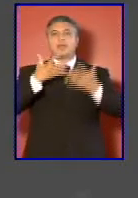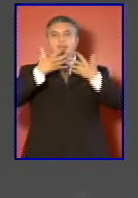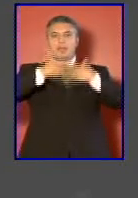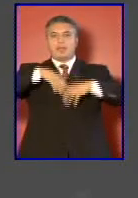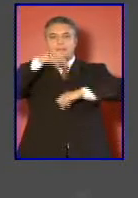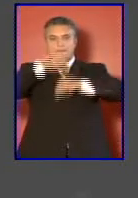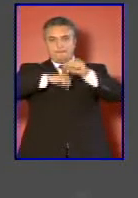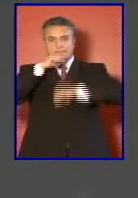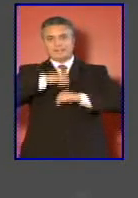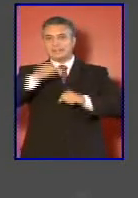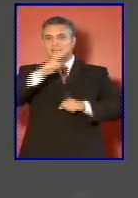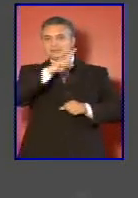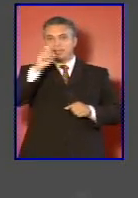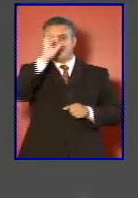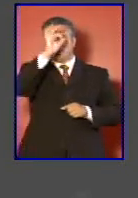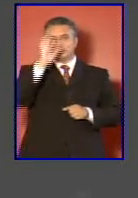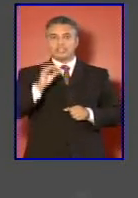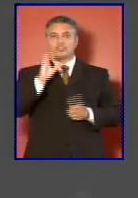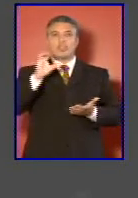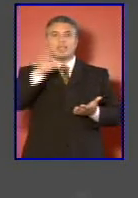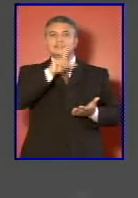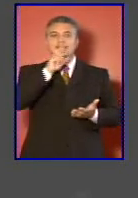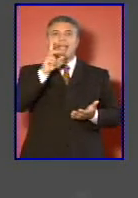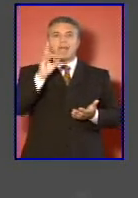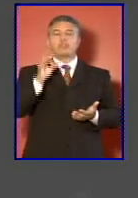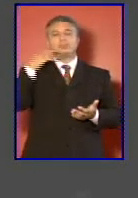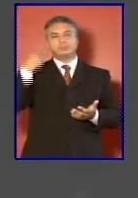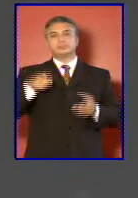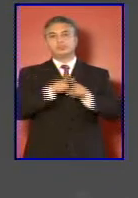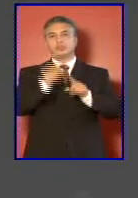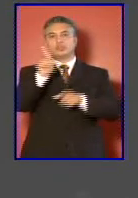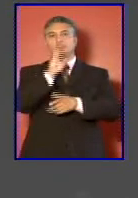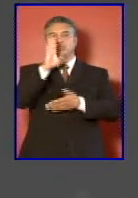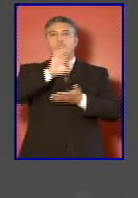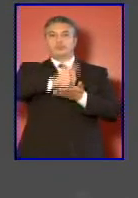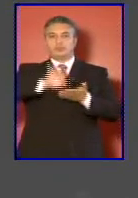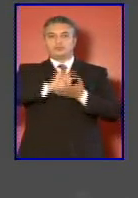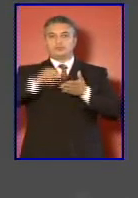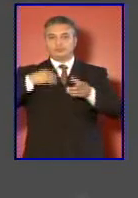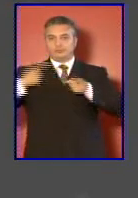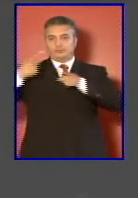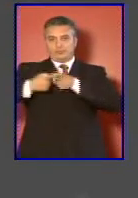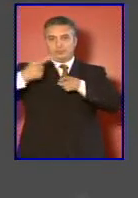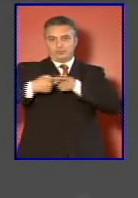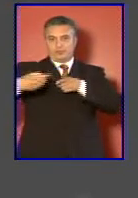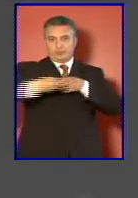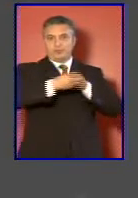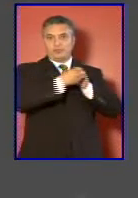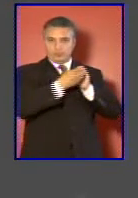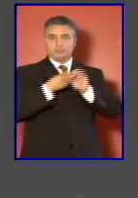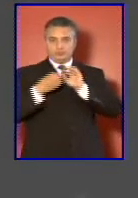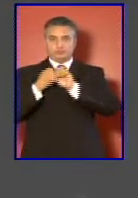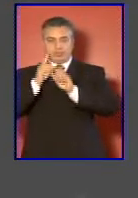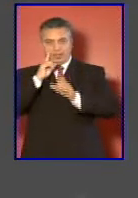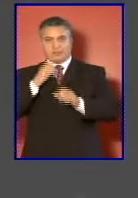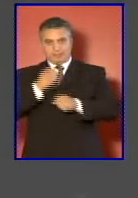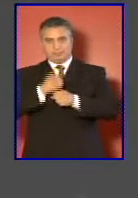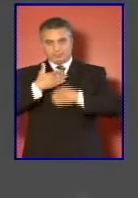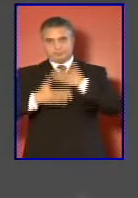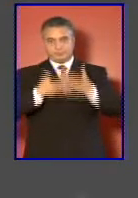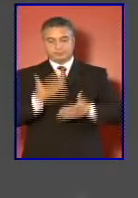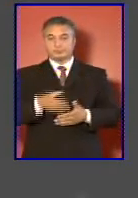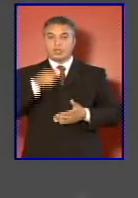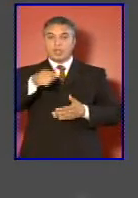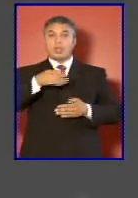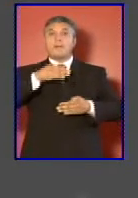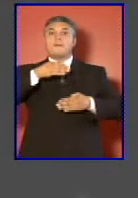100% estatal como subcontratista de estas nuevas sociedades mixtas o joint venture que conformemos este proceso